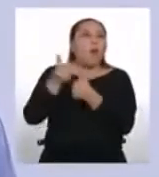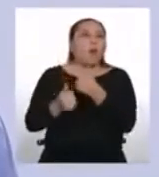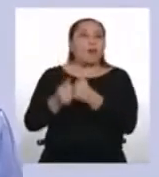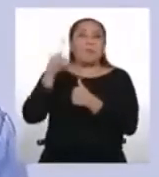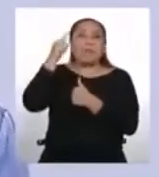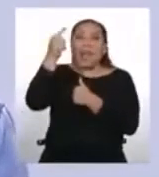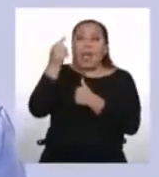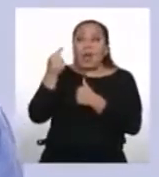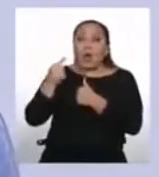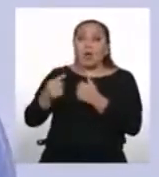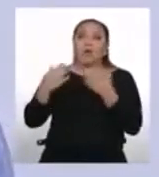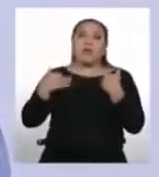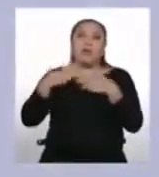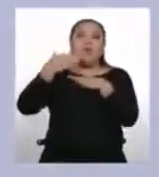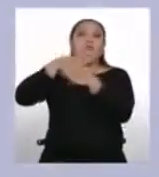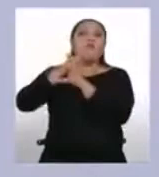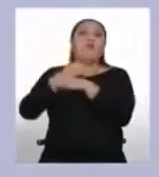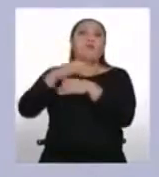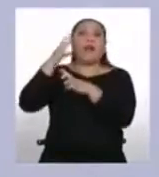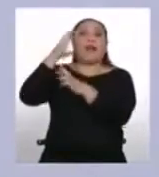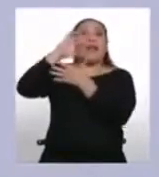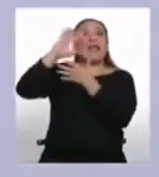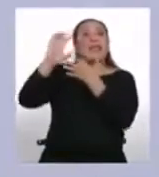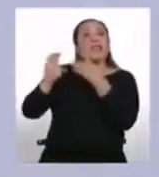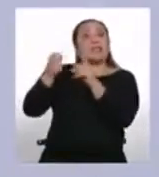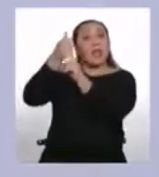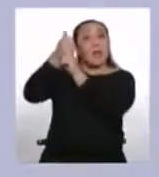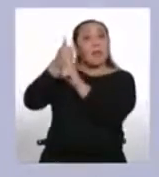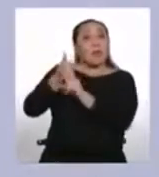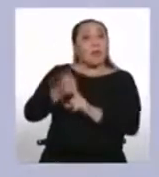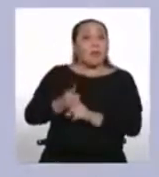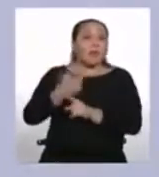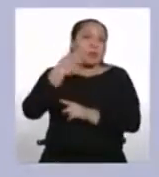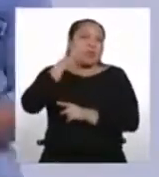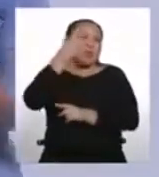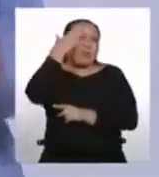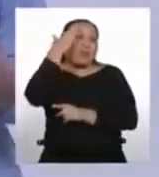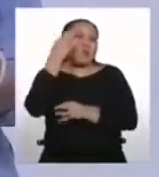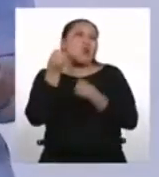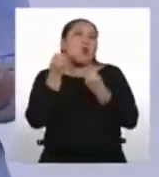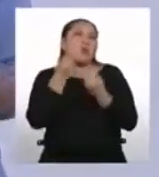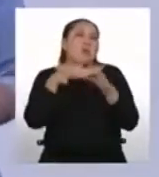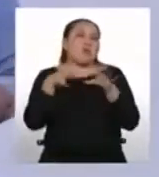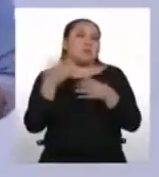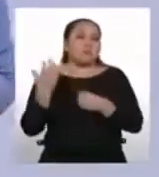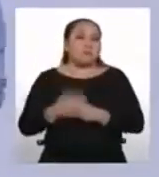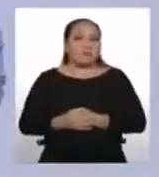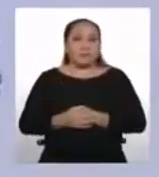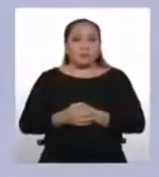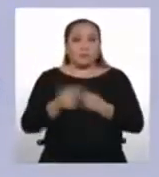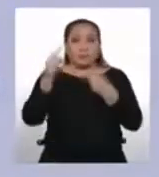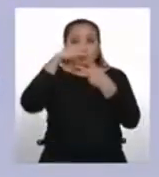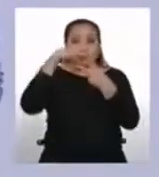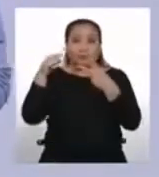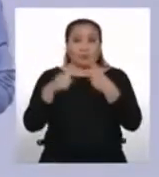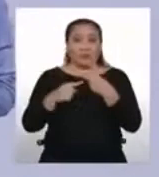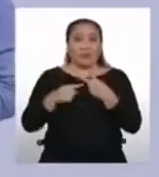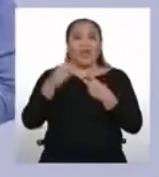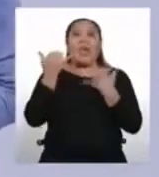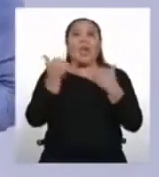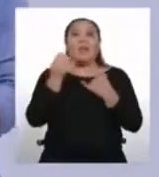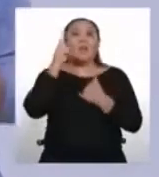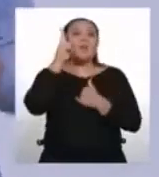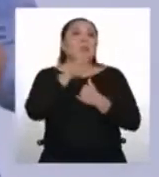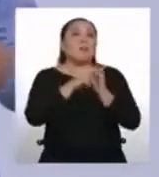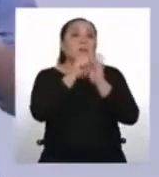estructuras que ya conocemos, por lo que podremos más o menos predecir su contenido. Para poner estos tips en práctica, vamos a ver un